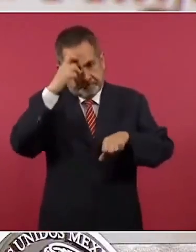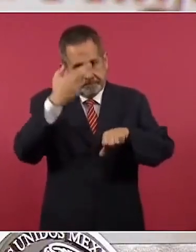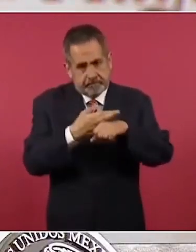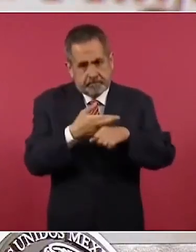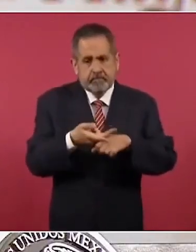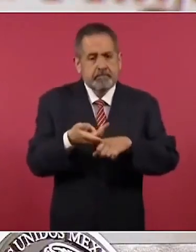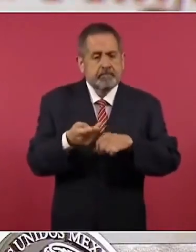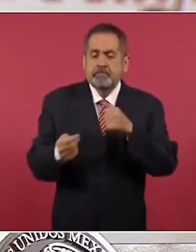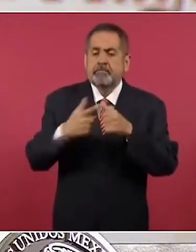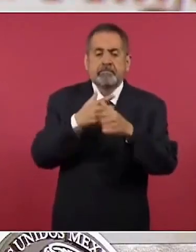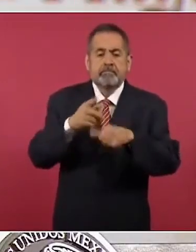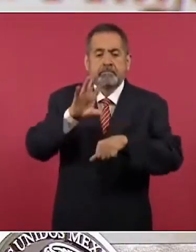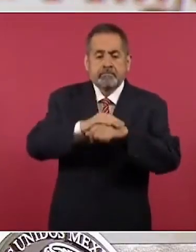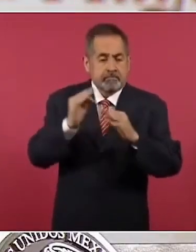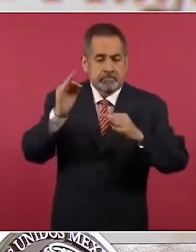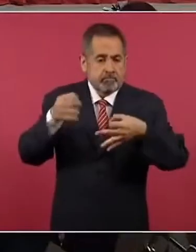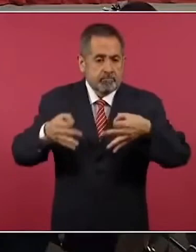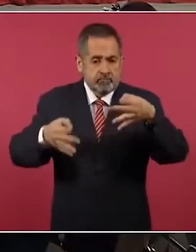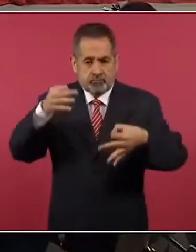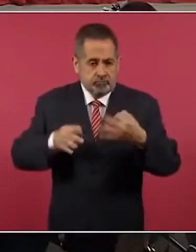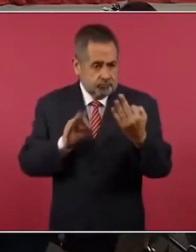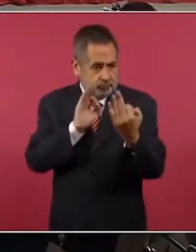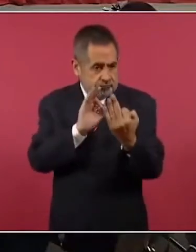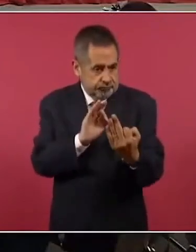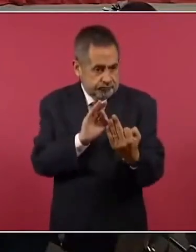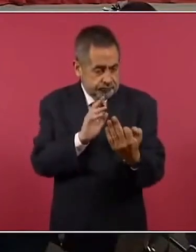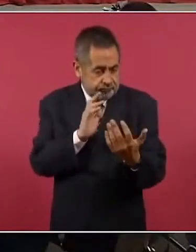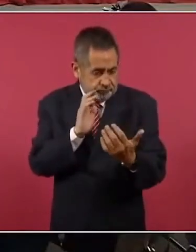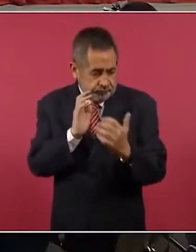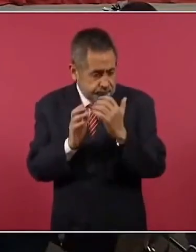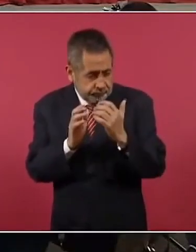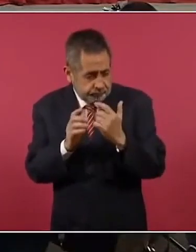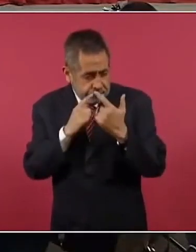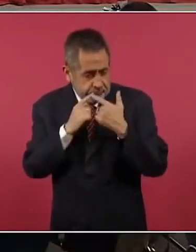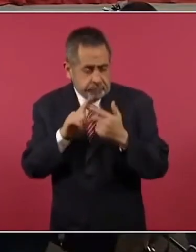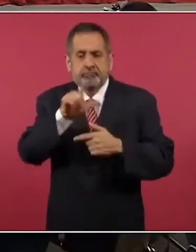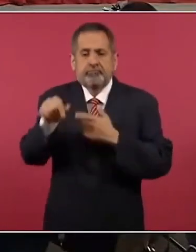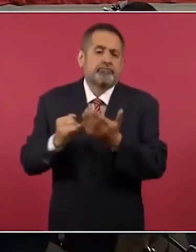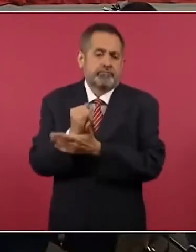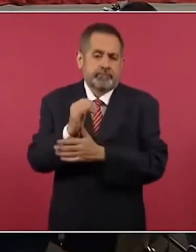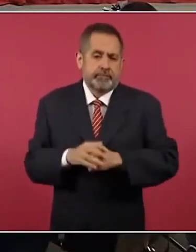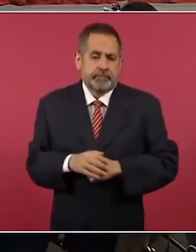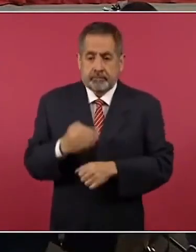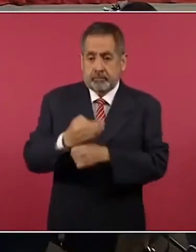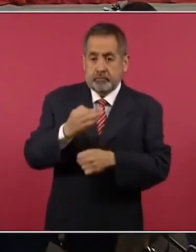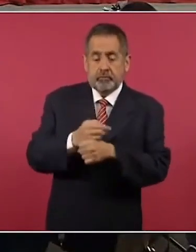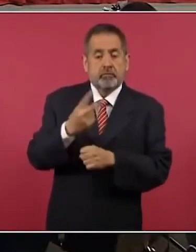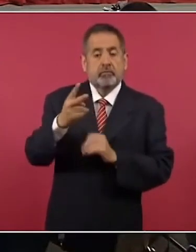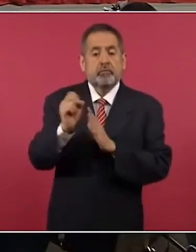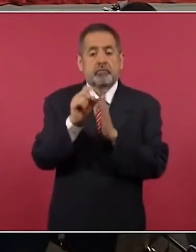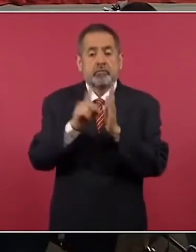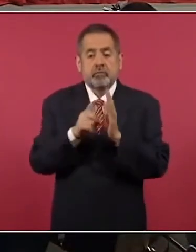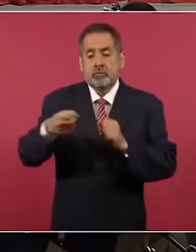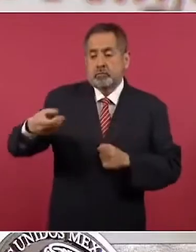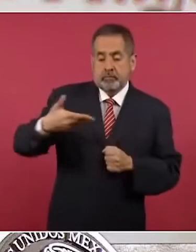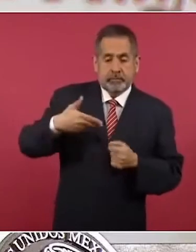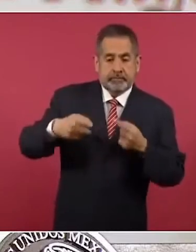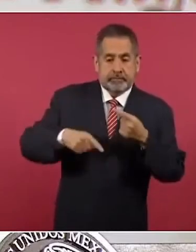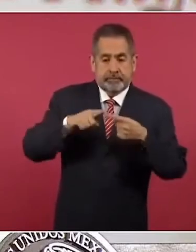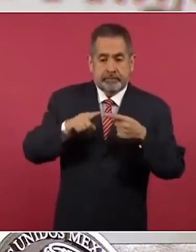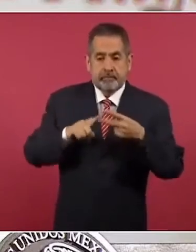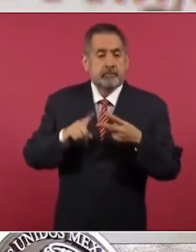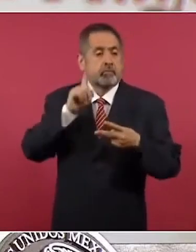audiencia. Cabe señalar que nosotros recibimos dos solicitudes en específico de una cantante